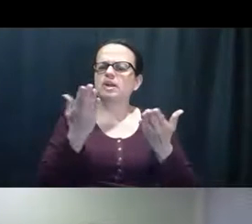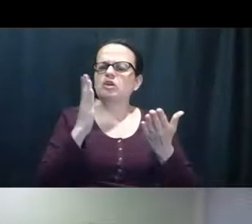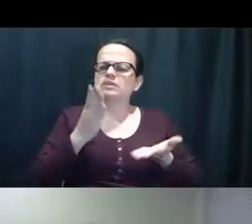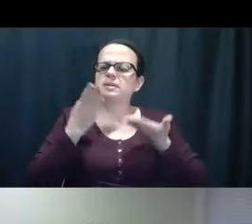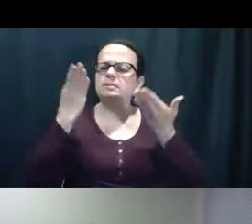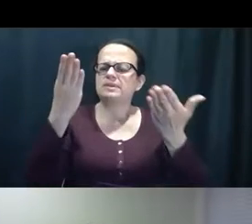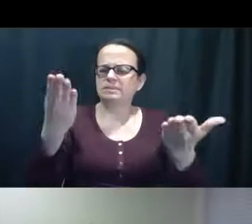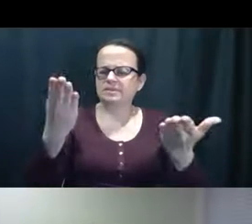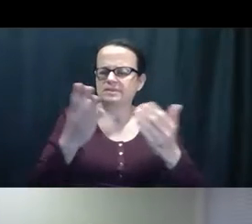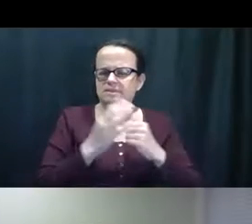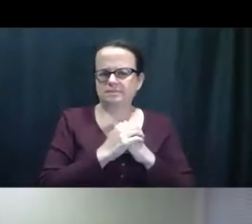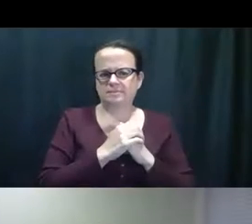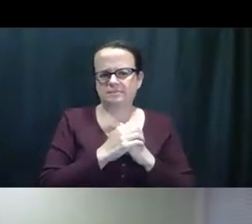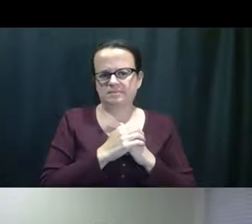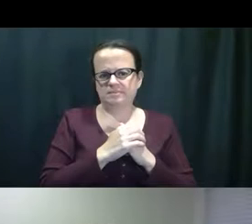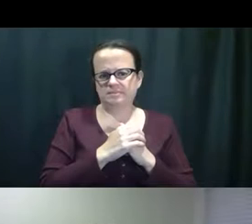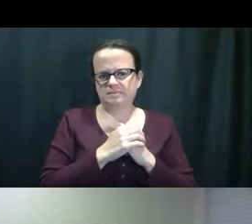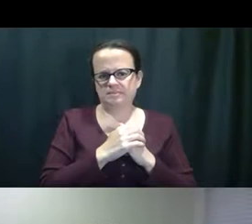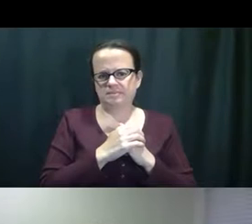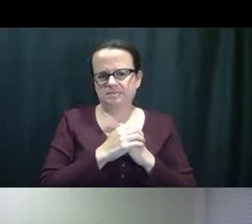Y. hay varias cosas aquí.